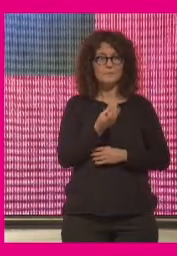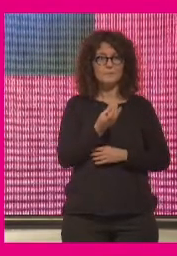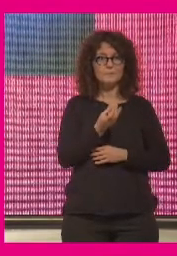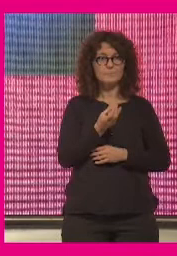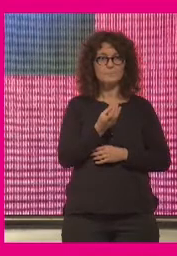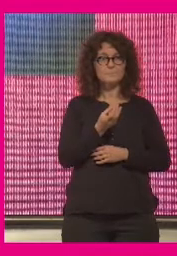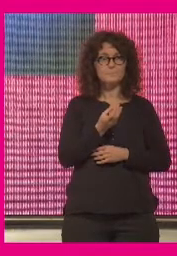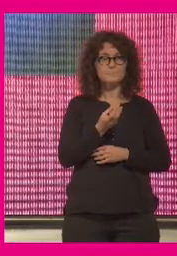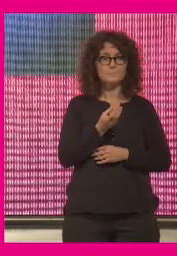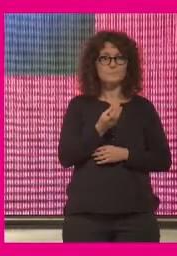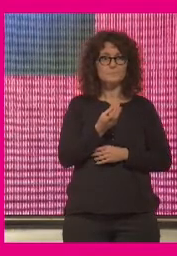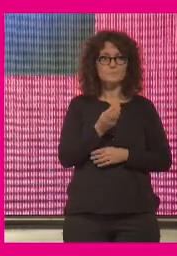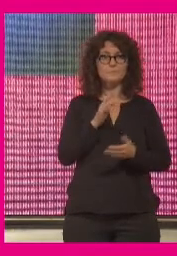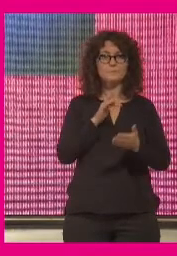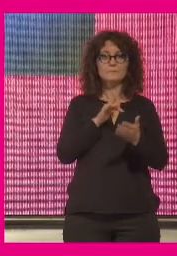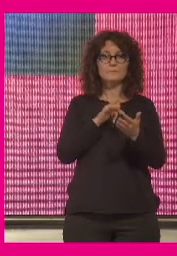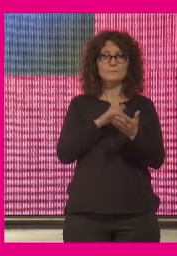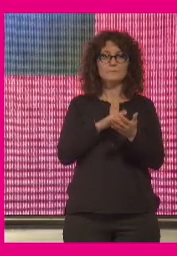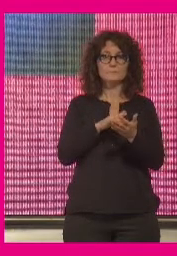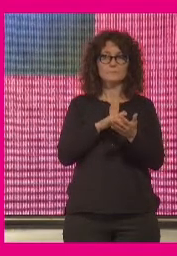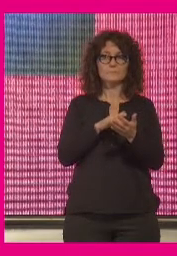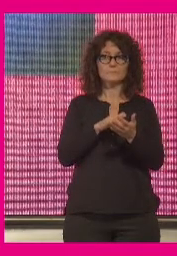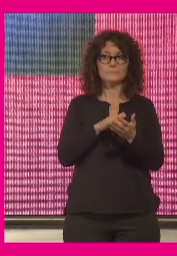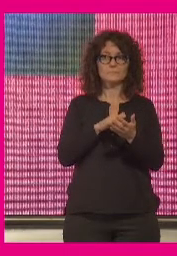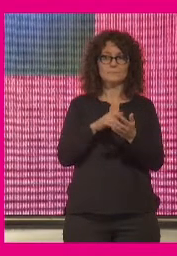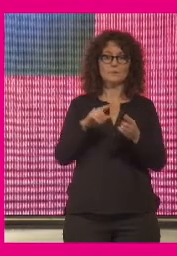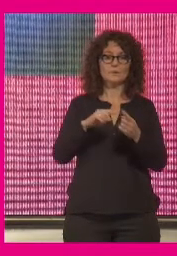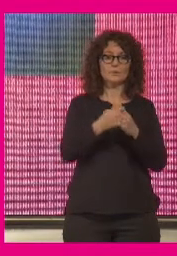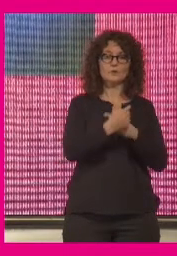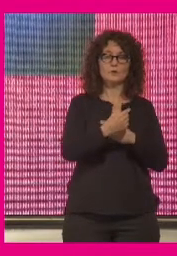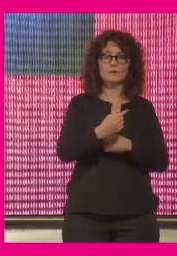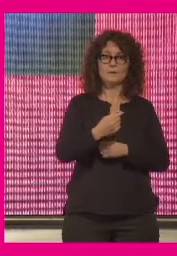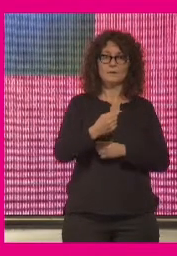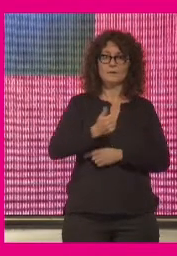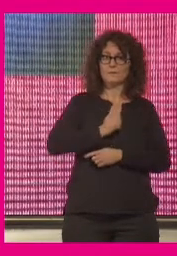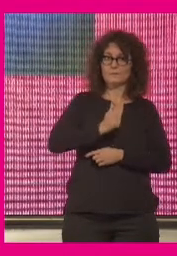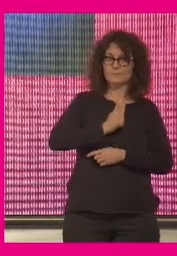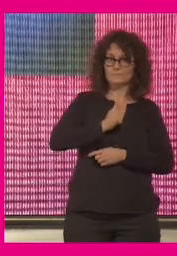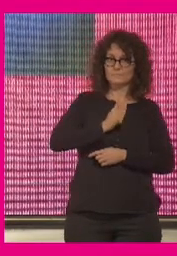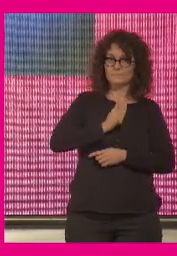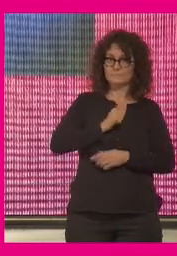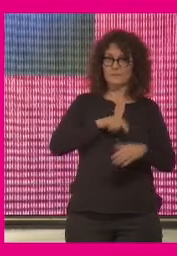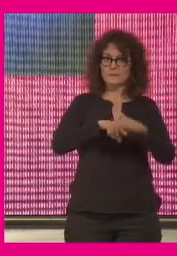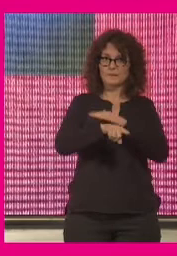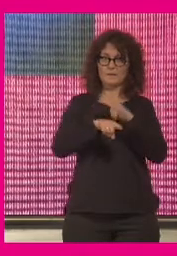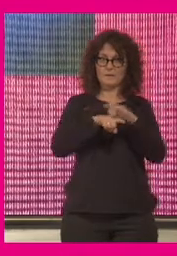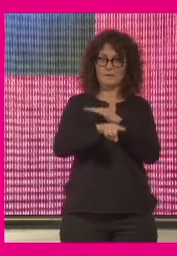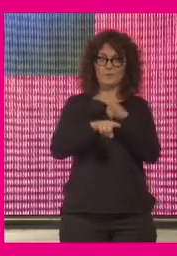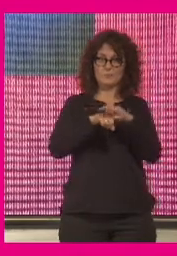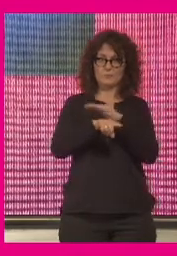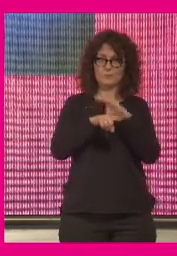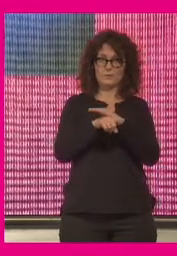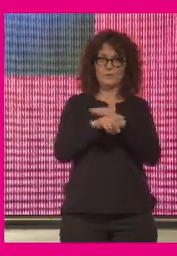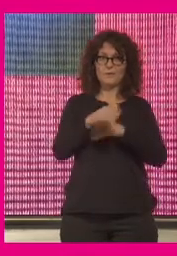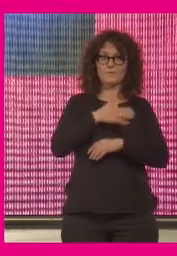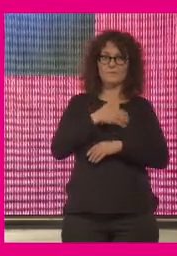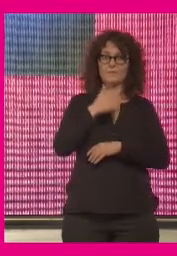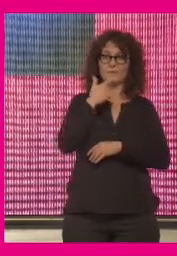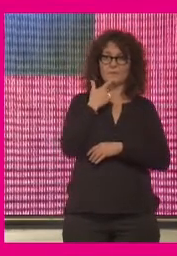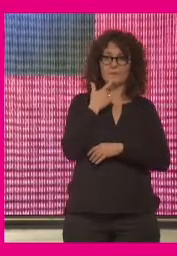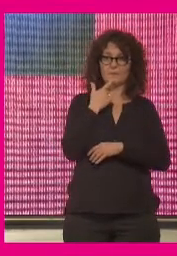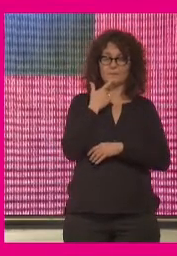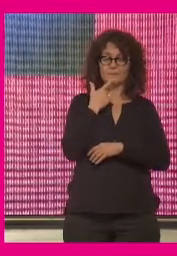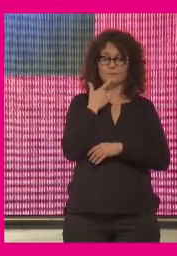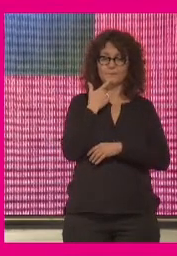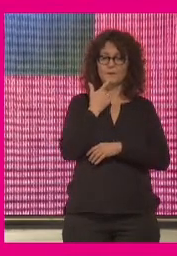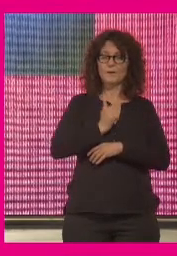sean un factor de revitalización de la democracia cómo conseguir no renunciar a todos